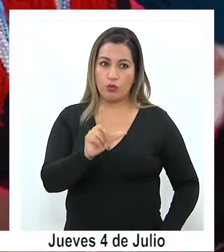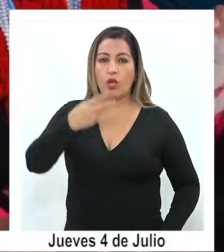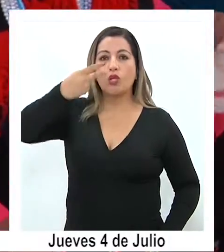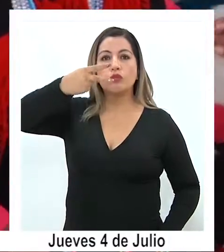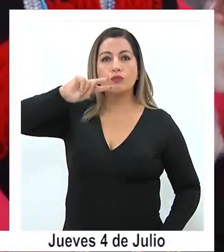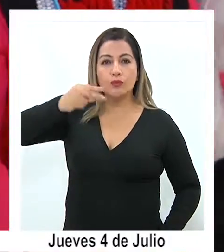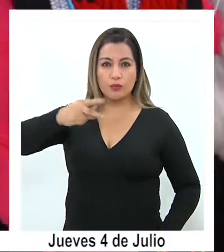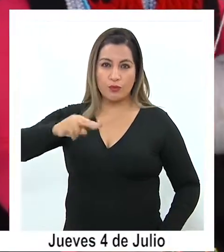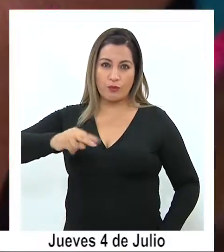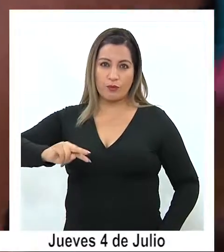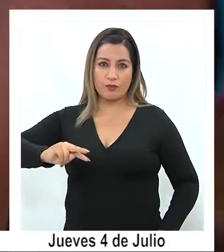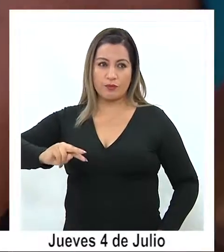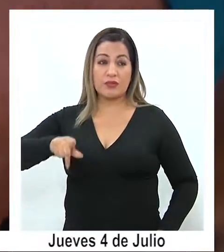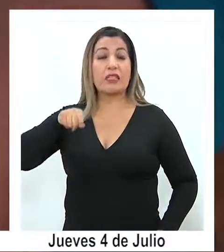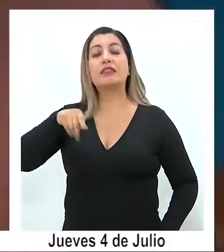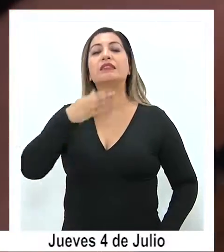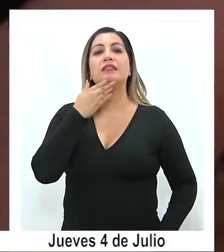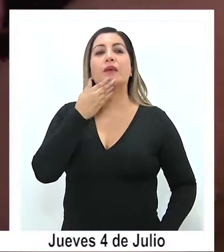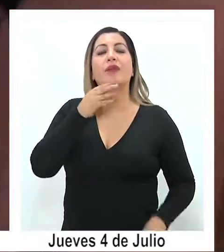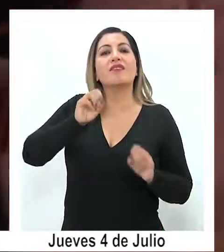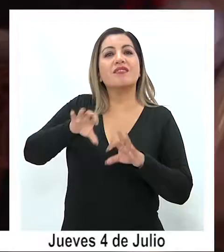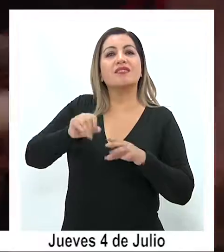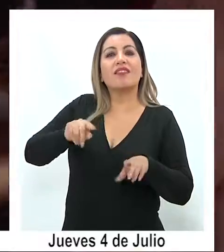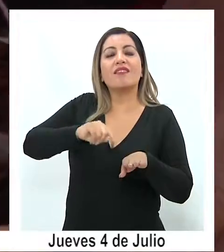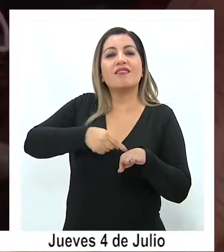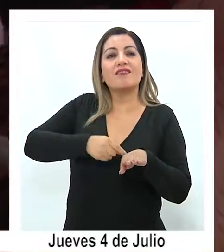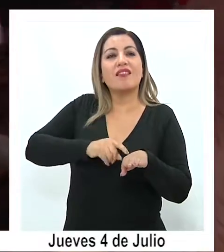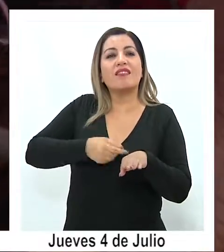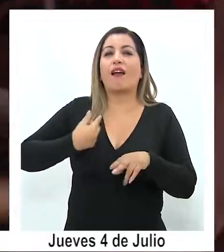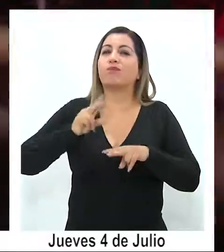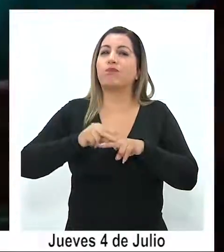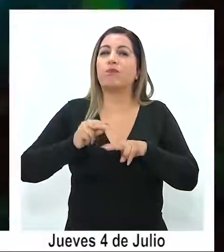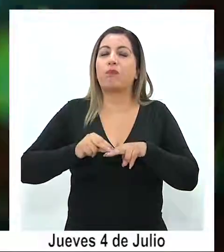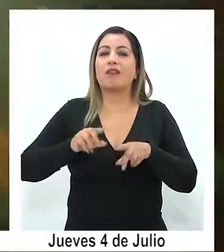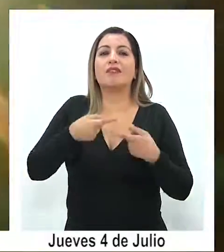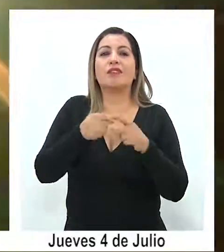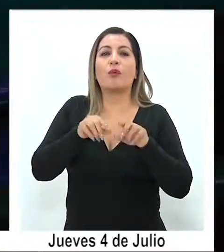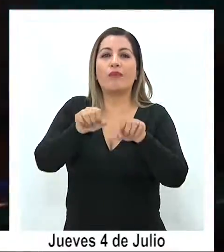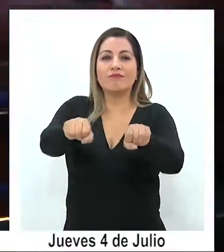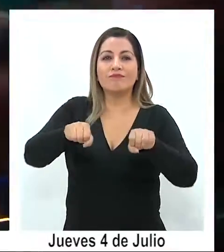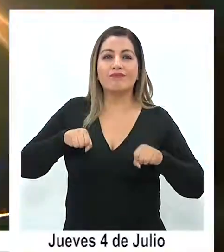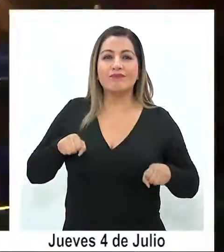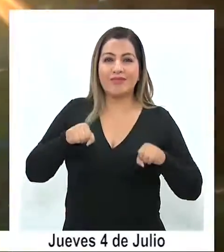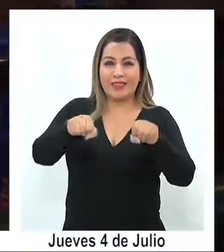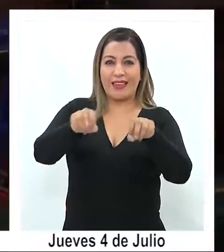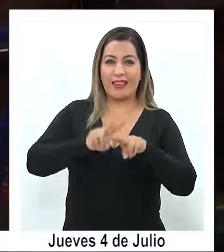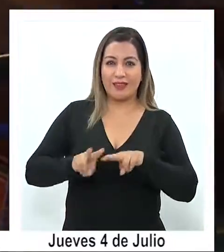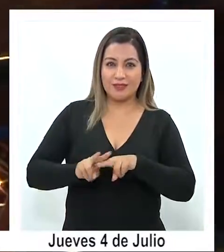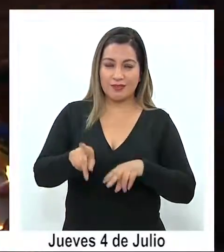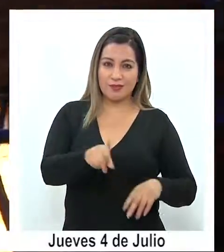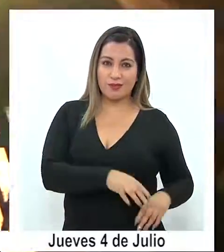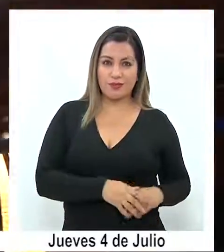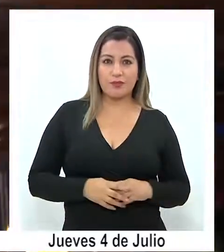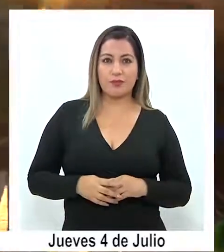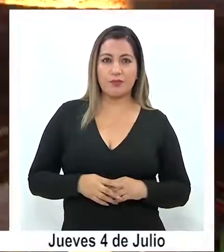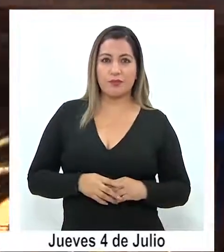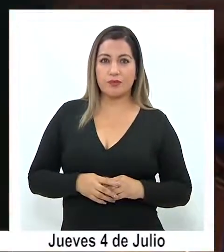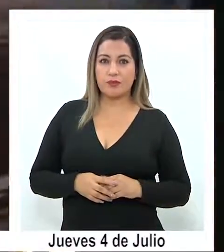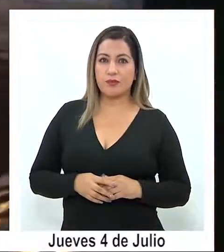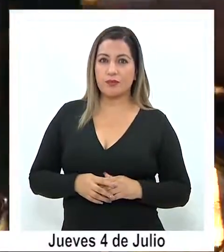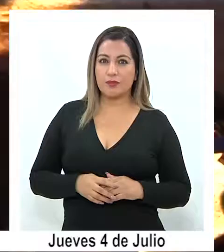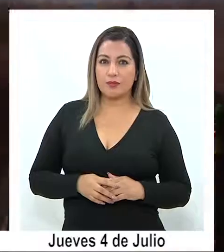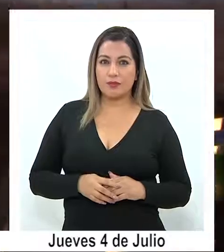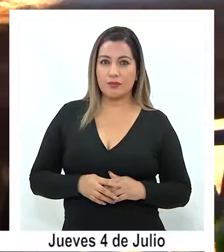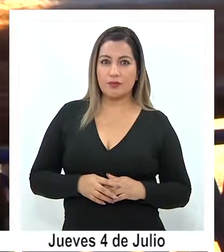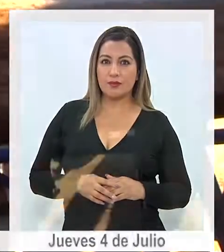en turnos rotativos, donde también enseñarán las técnicas ancestrales que realizan con sus tejidos. ¡Gracias!